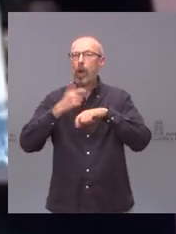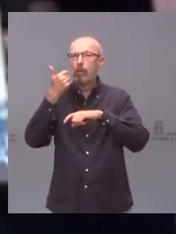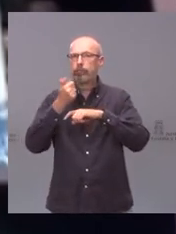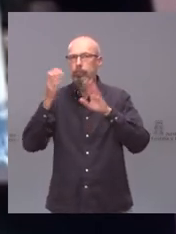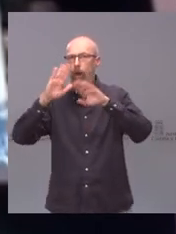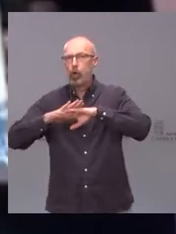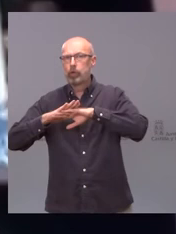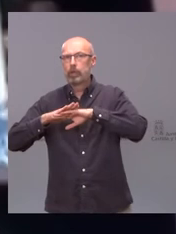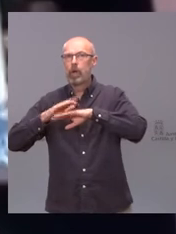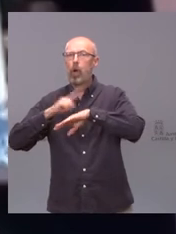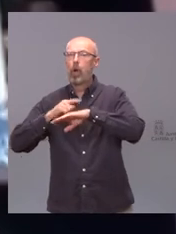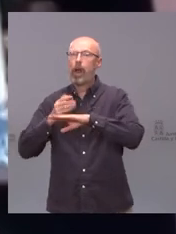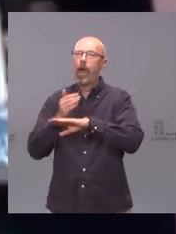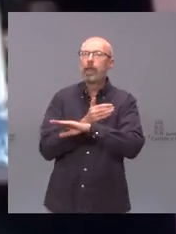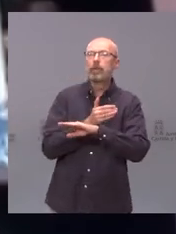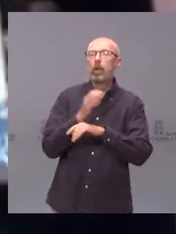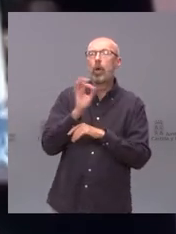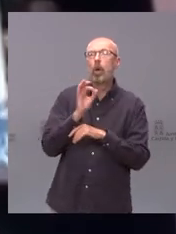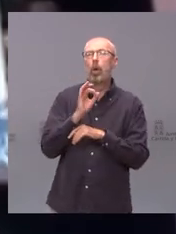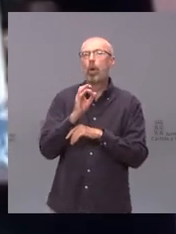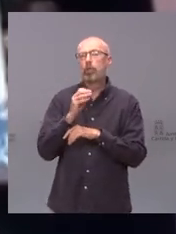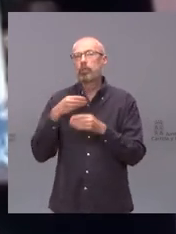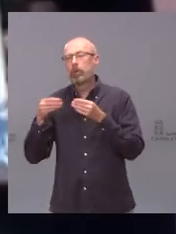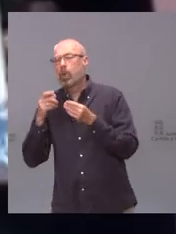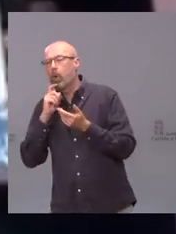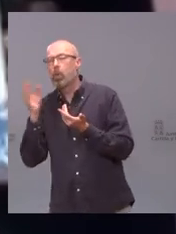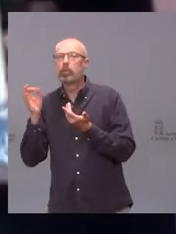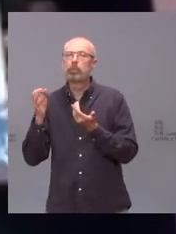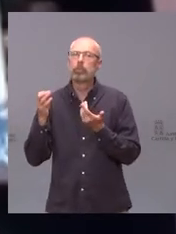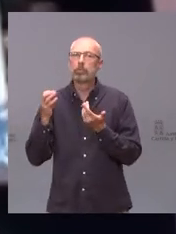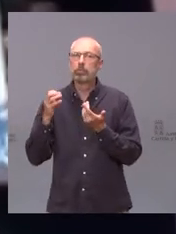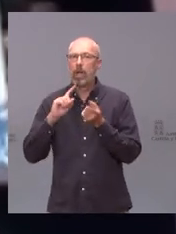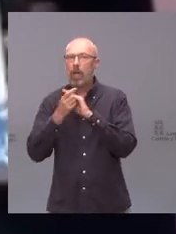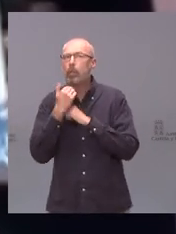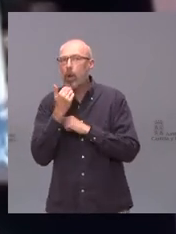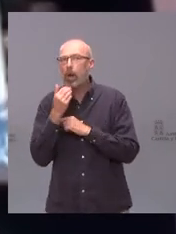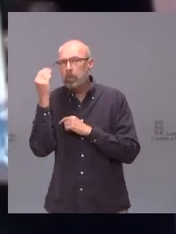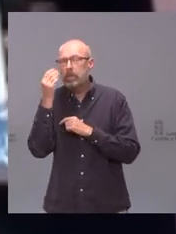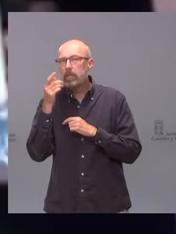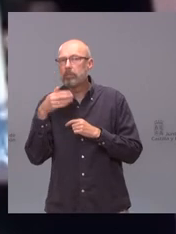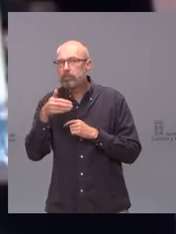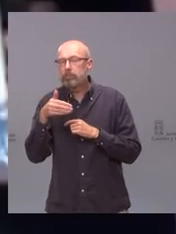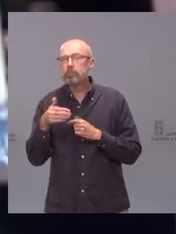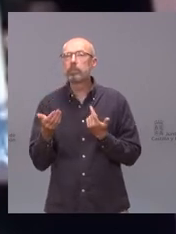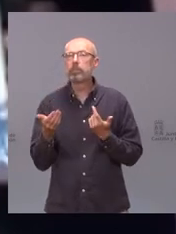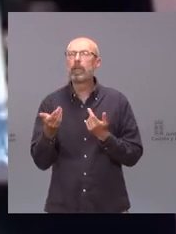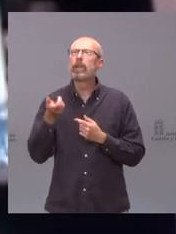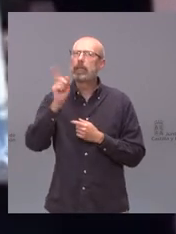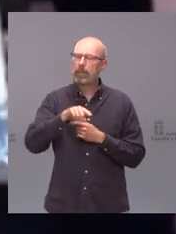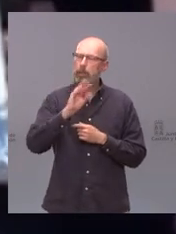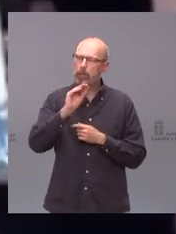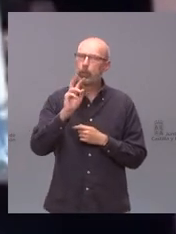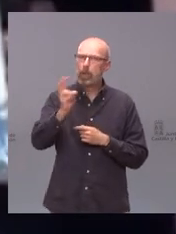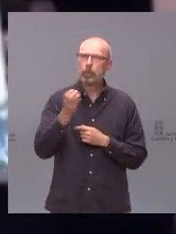por bajarlo más o por lograrlo un poquito más o por poder subirlo y ya solo como un último detalle si nos podría concretar la